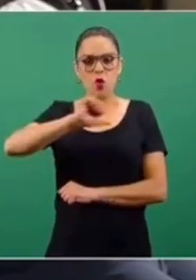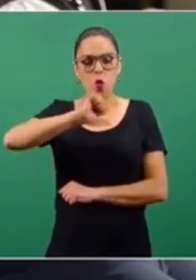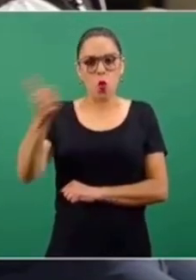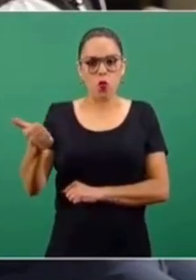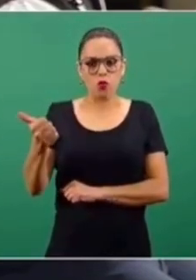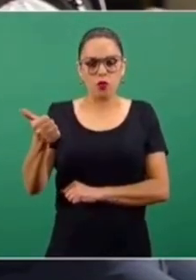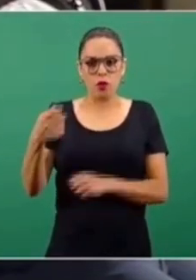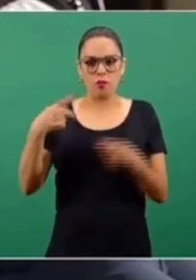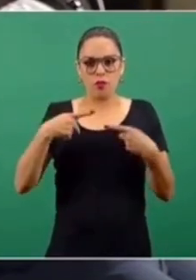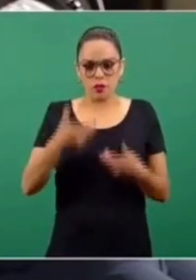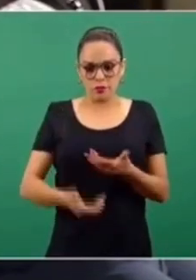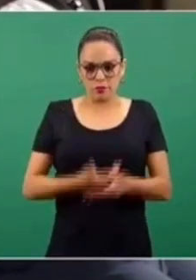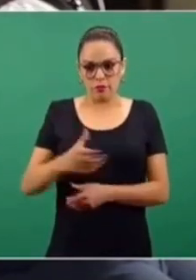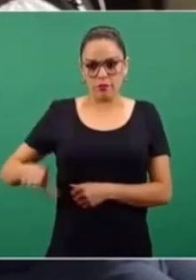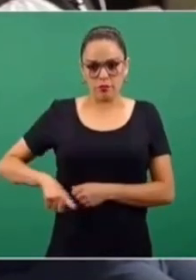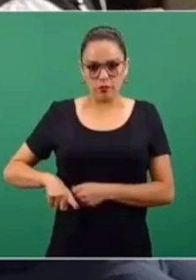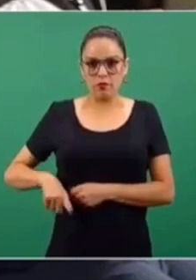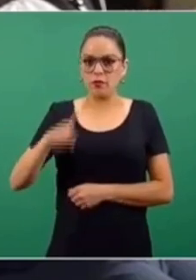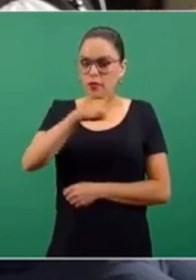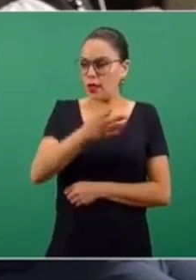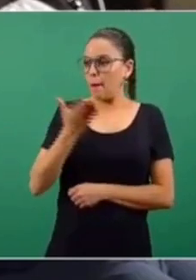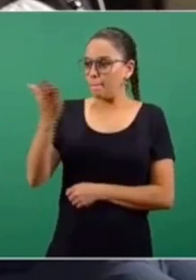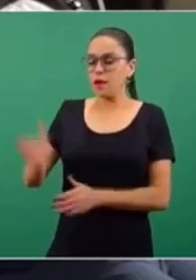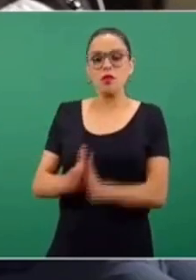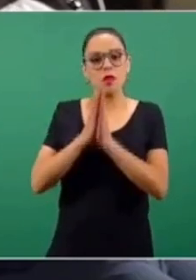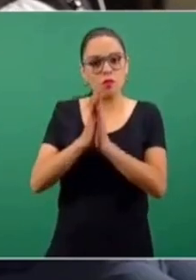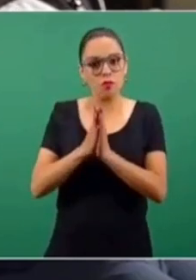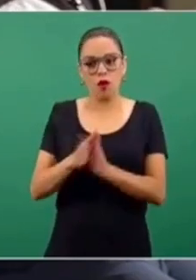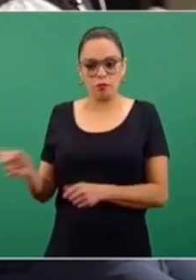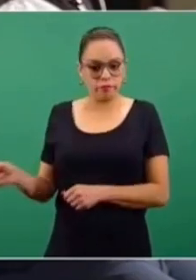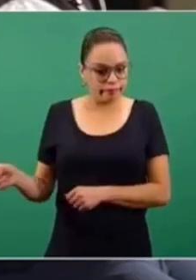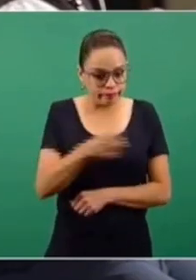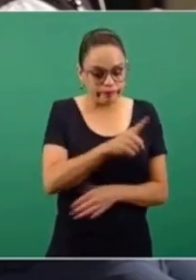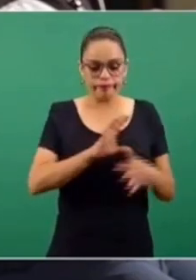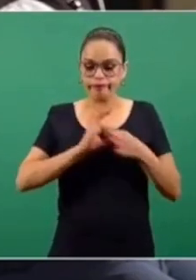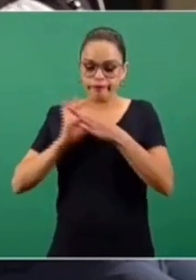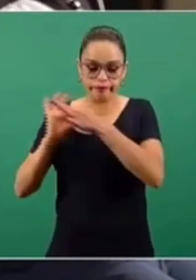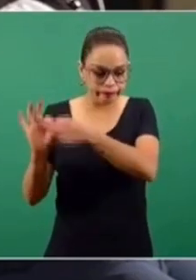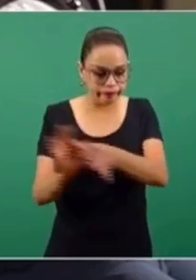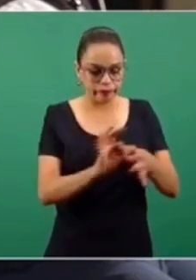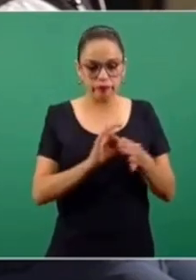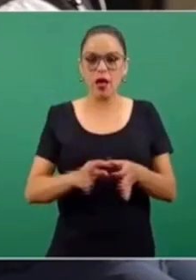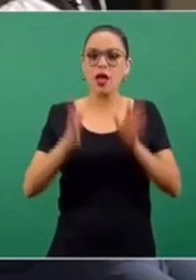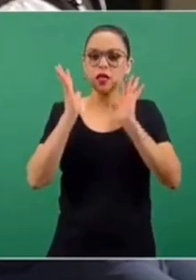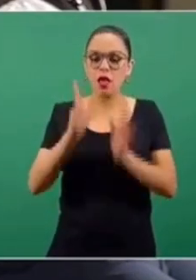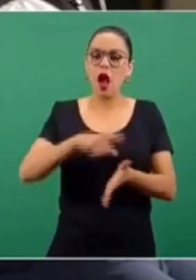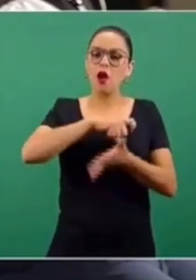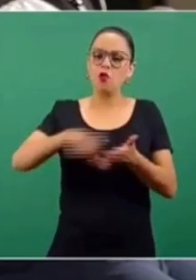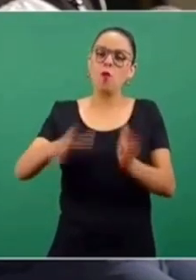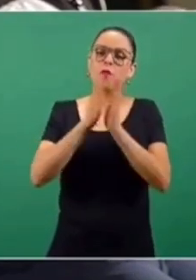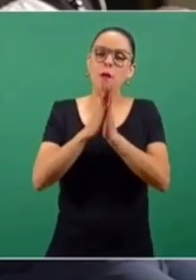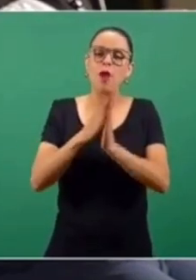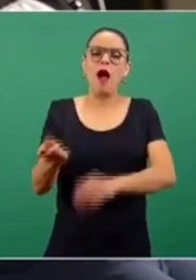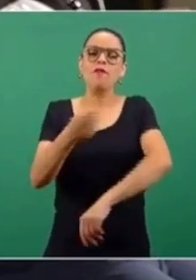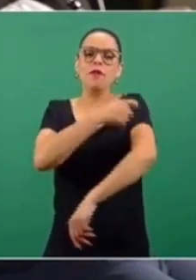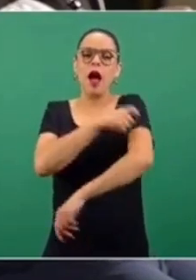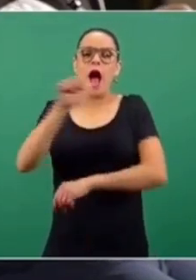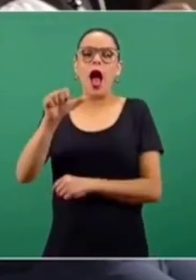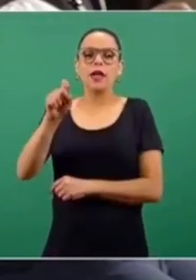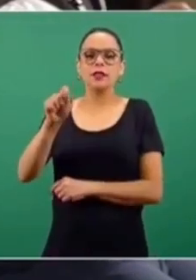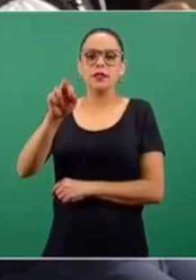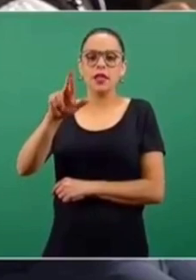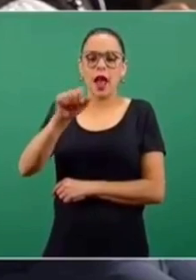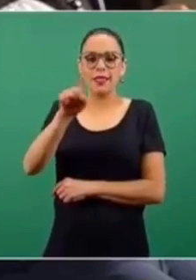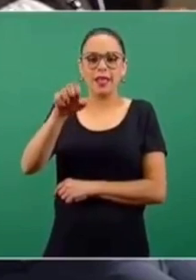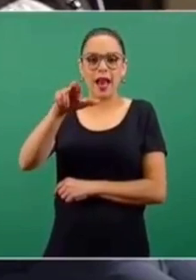y les piden que por favor se coordinen y compren ya las vacunas de AstraZeneca que provienen de la India, las que acaban de llegar. Las que llegaron.